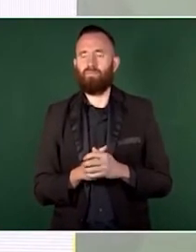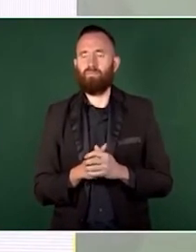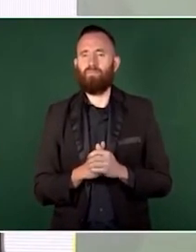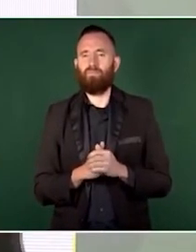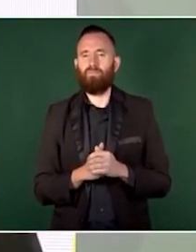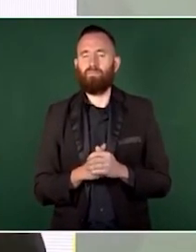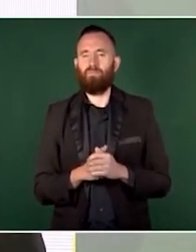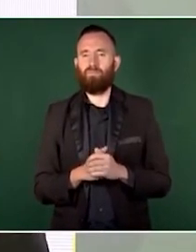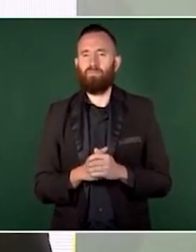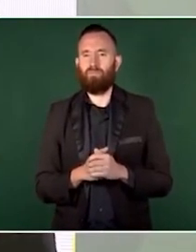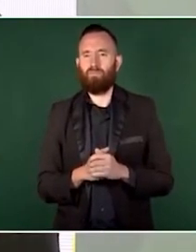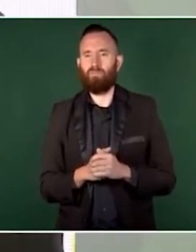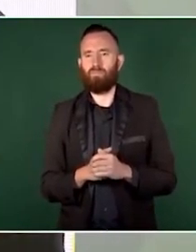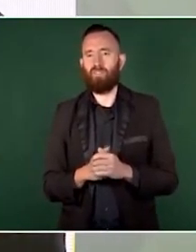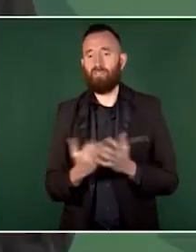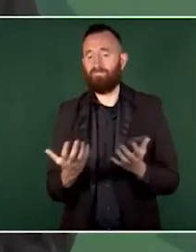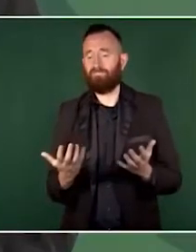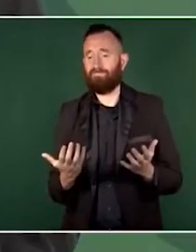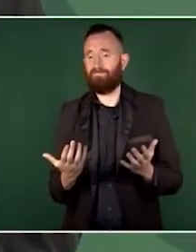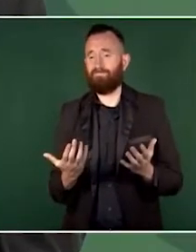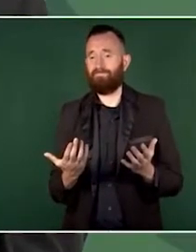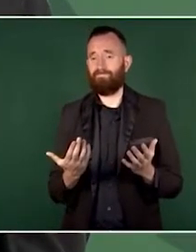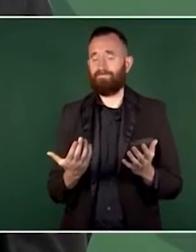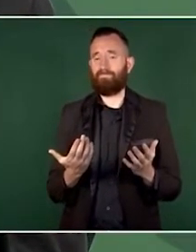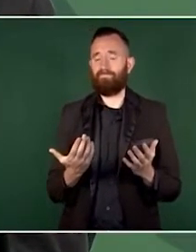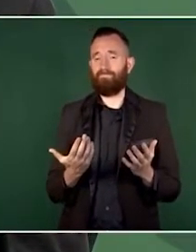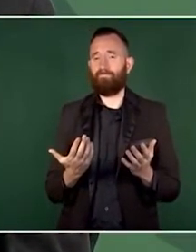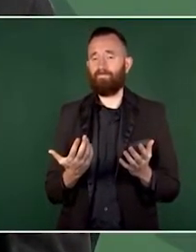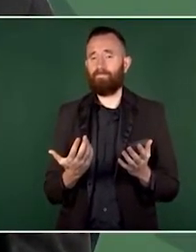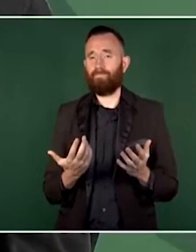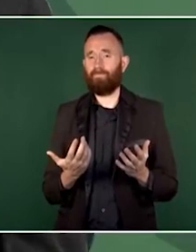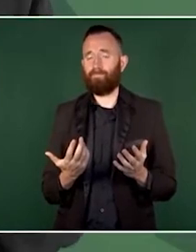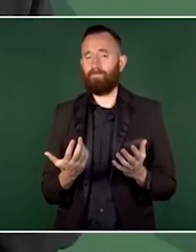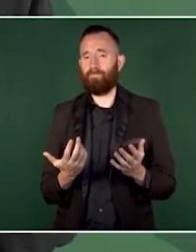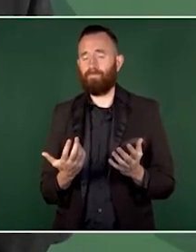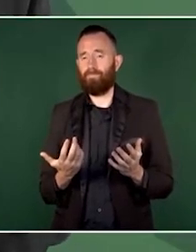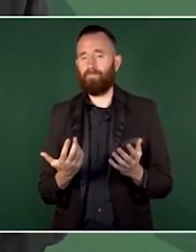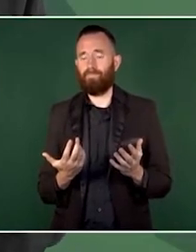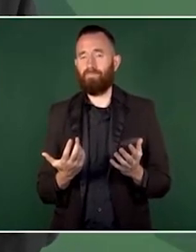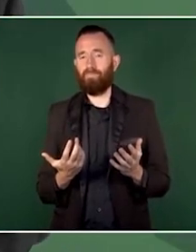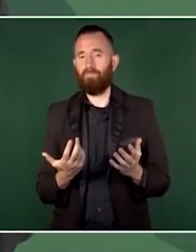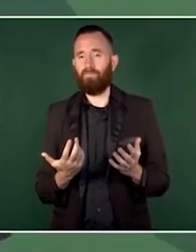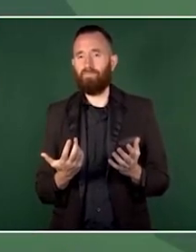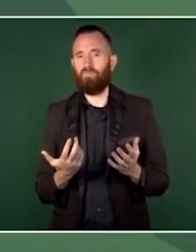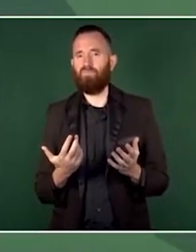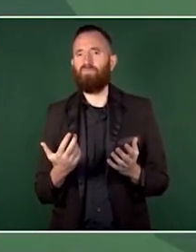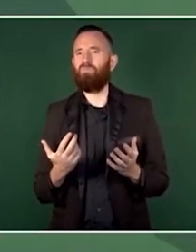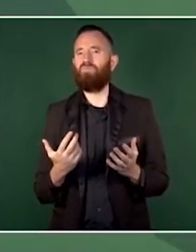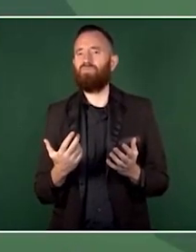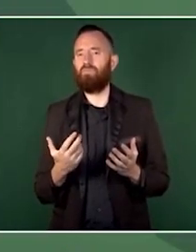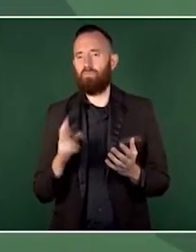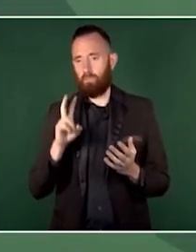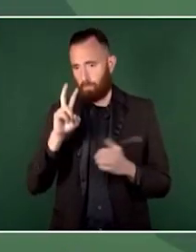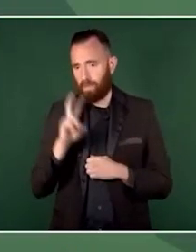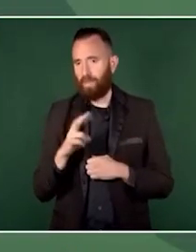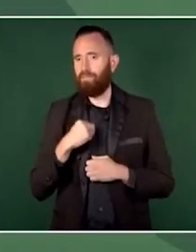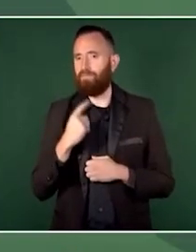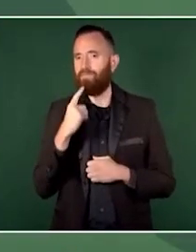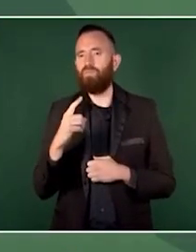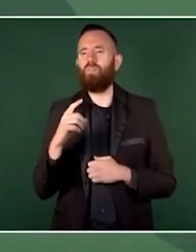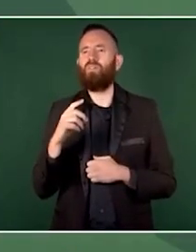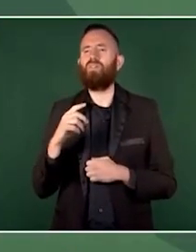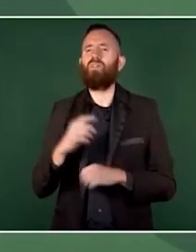entonces no es estar en contra de la libertad de expresión